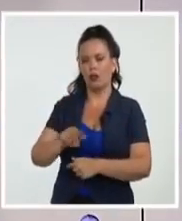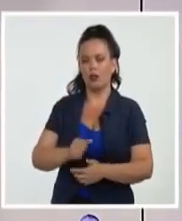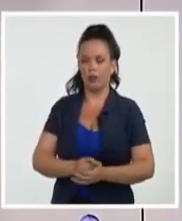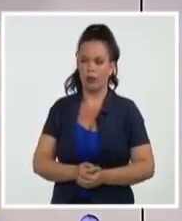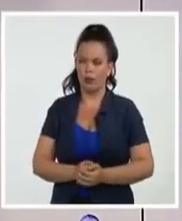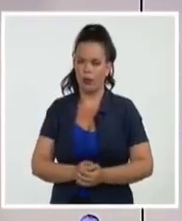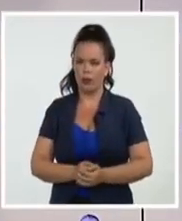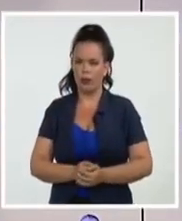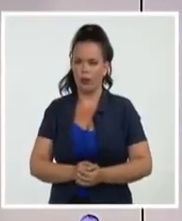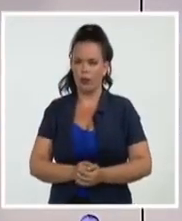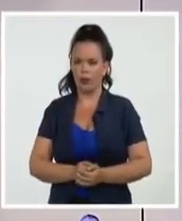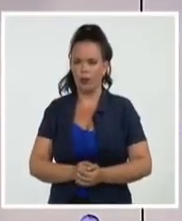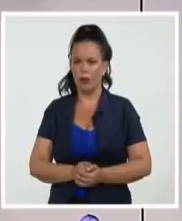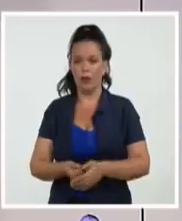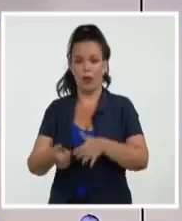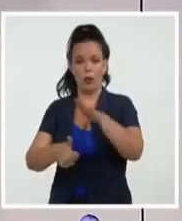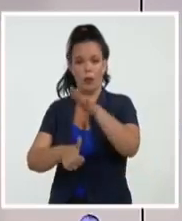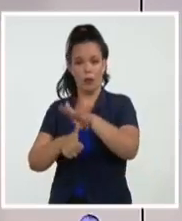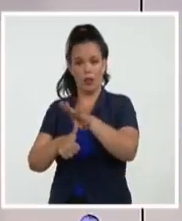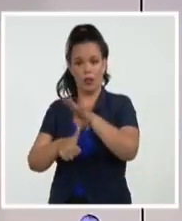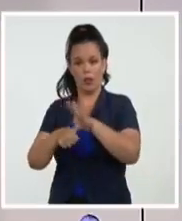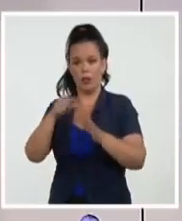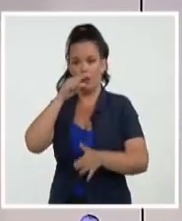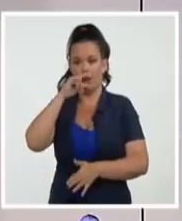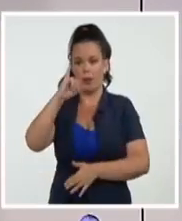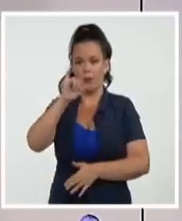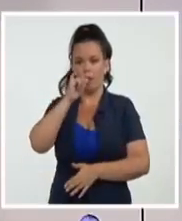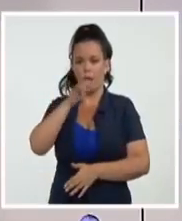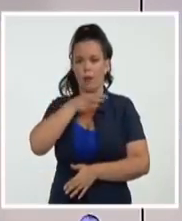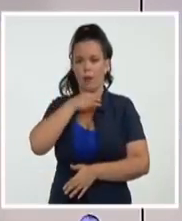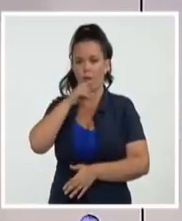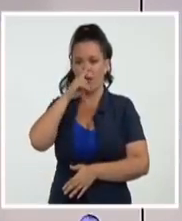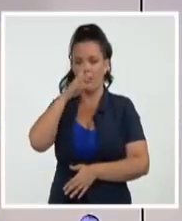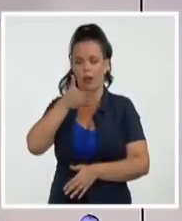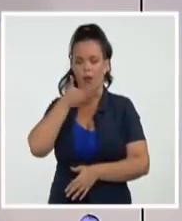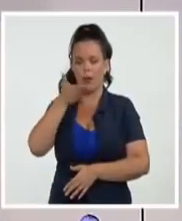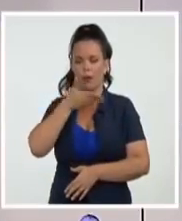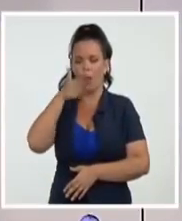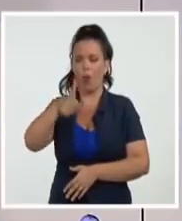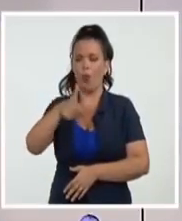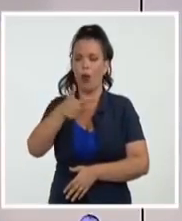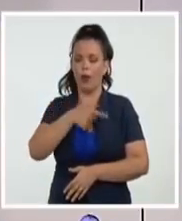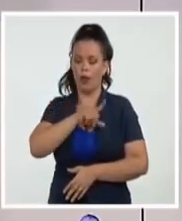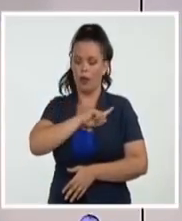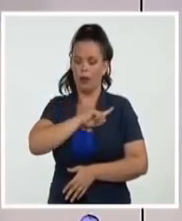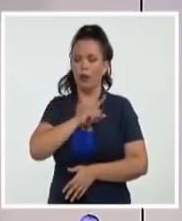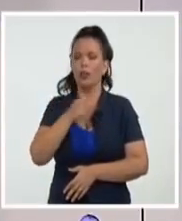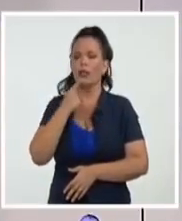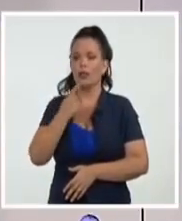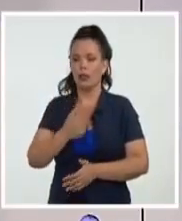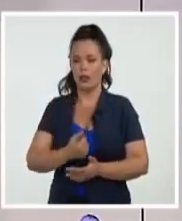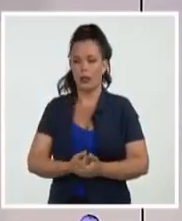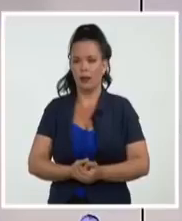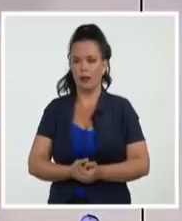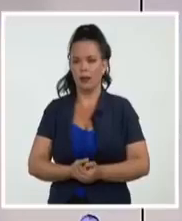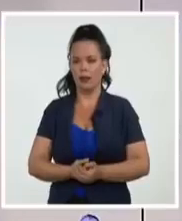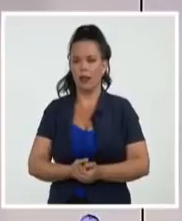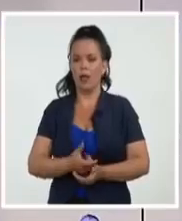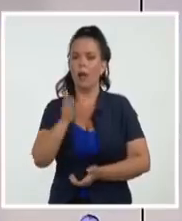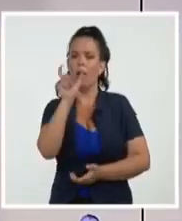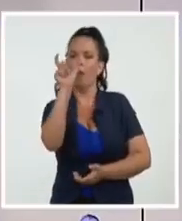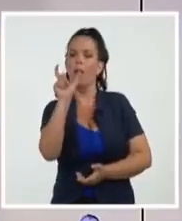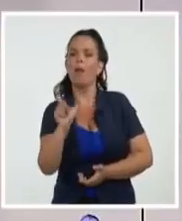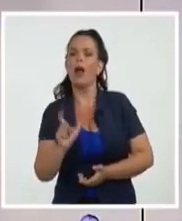El mandatario hizo gala este jueves de una declaración en la que utilizó una y otra vez las palabras